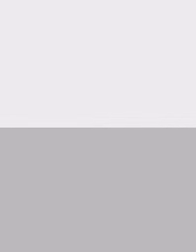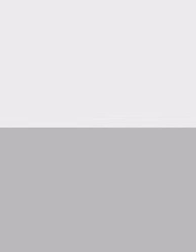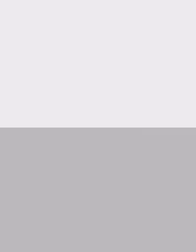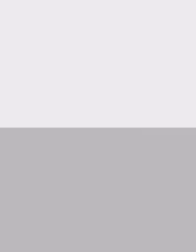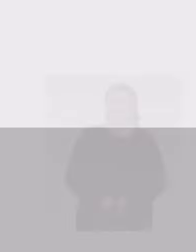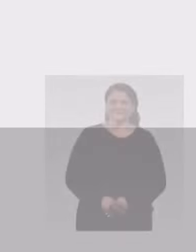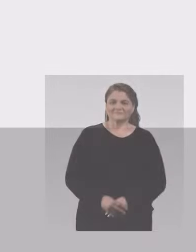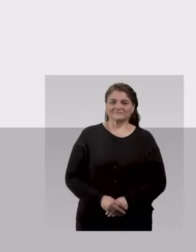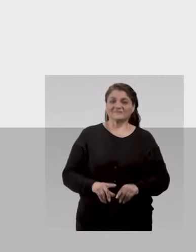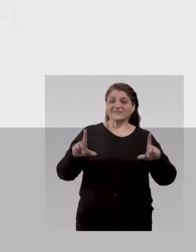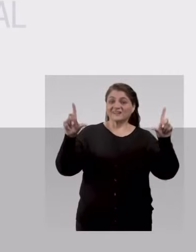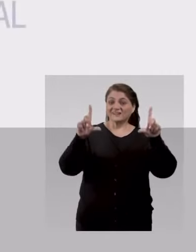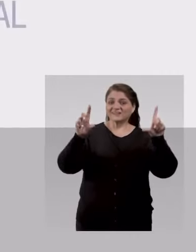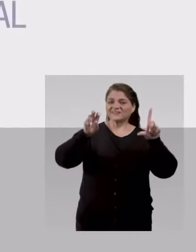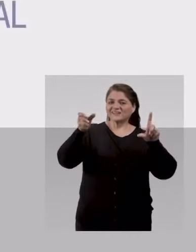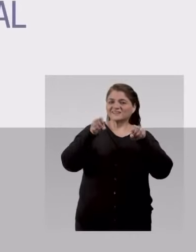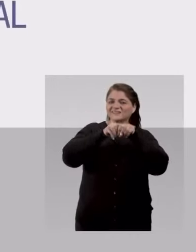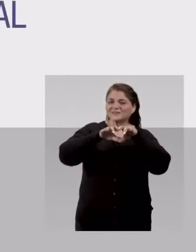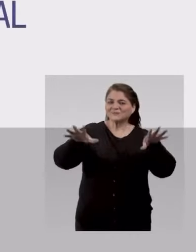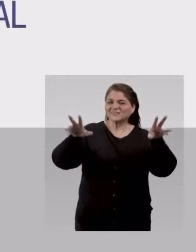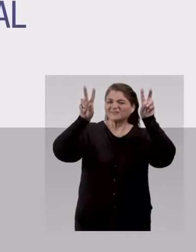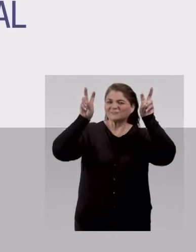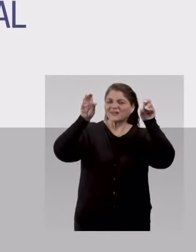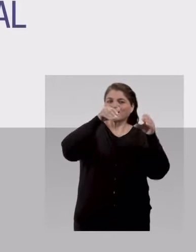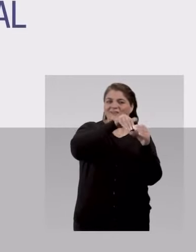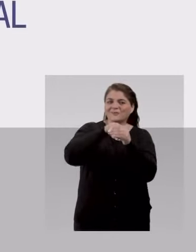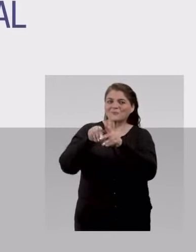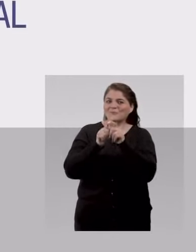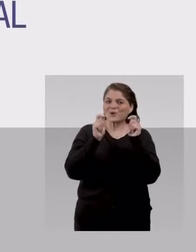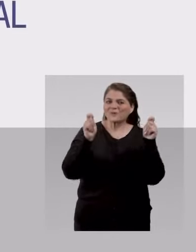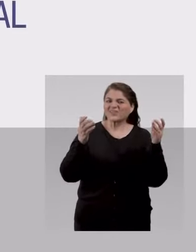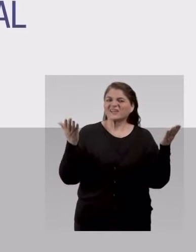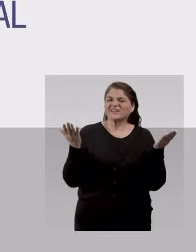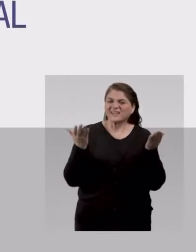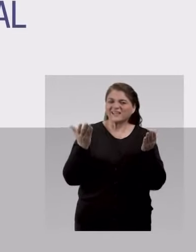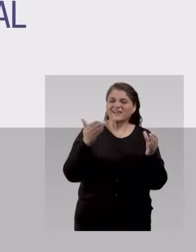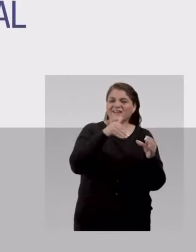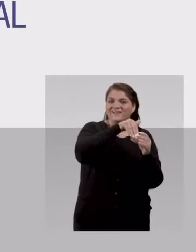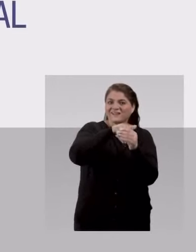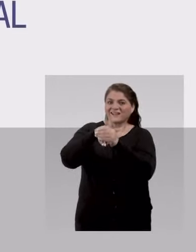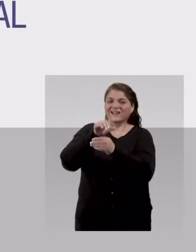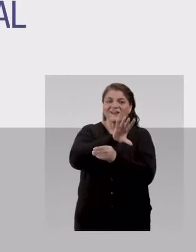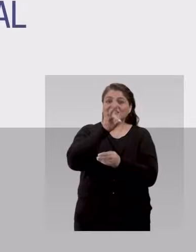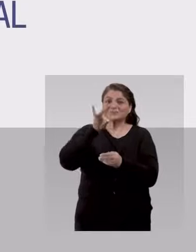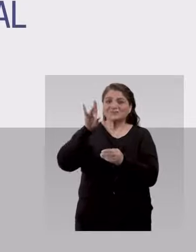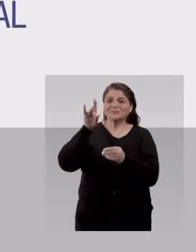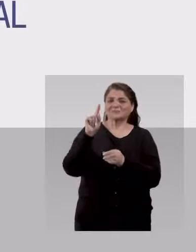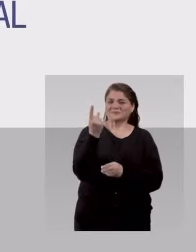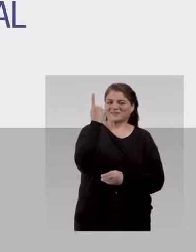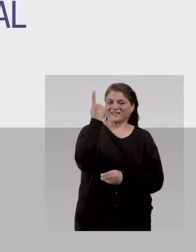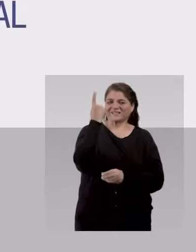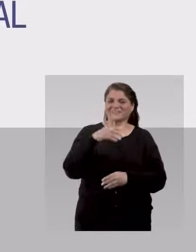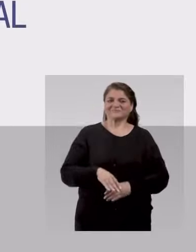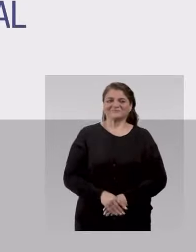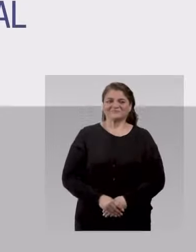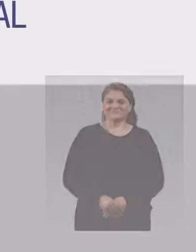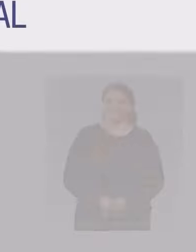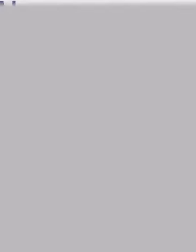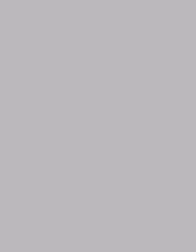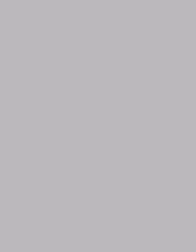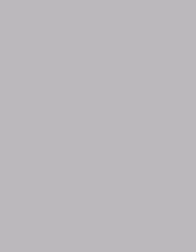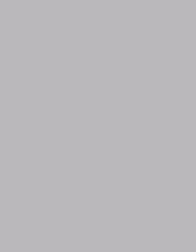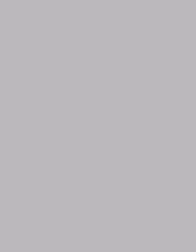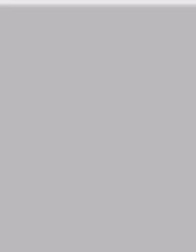Los canales de televisión transmitirán conjuntamente la franja electoral correspondiente a la elección primaria presidencial.